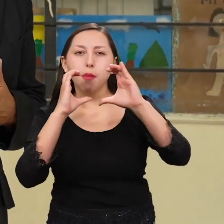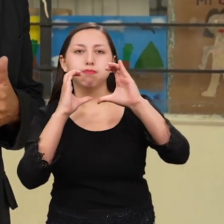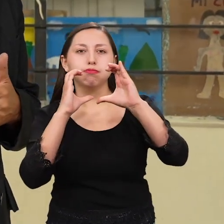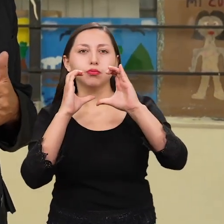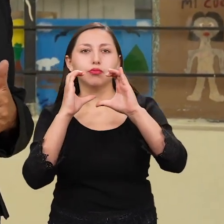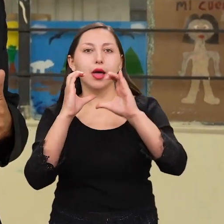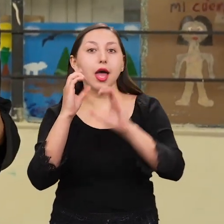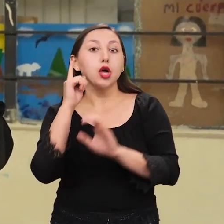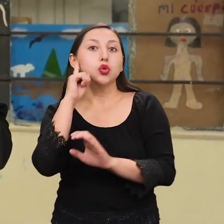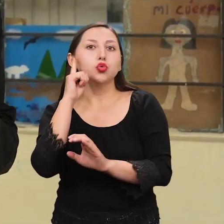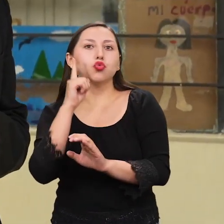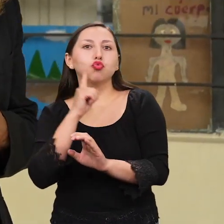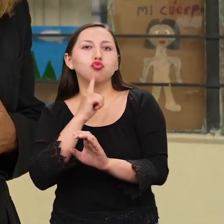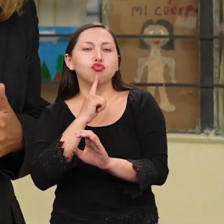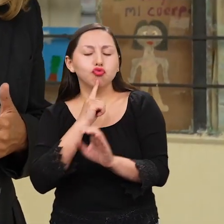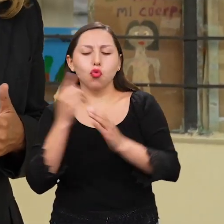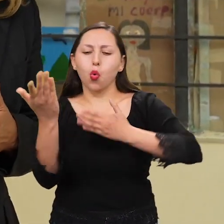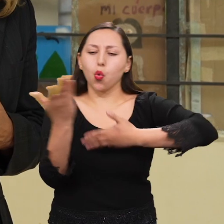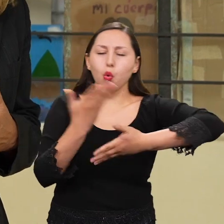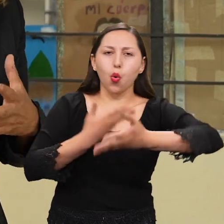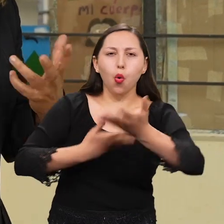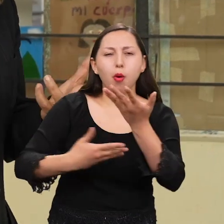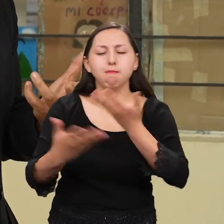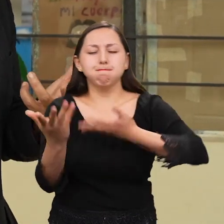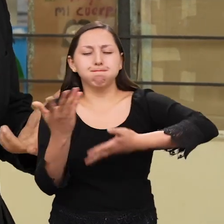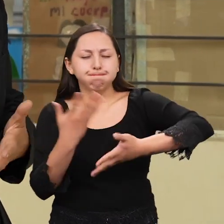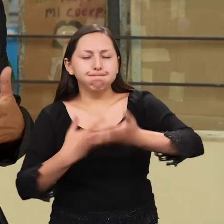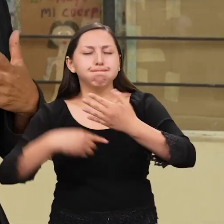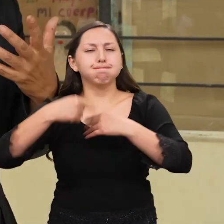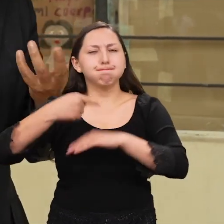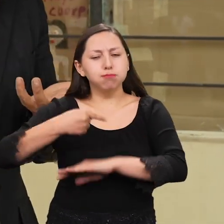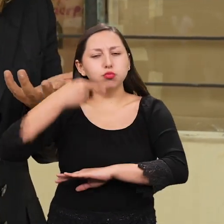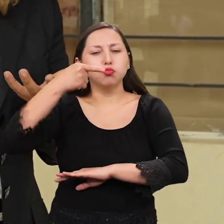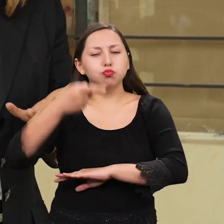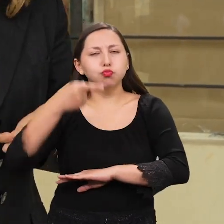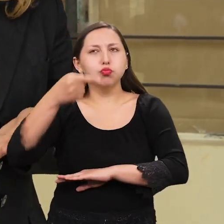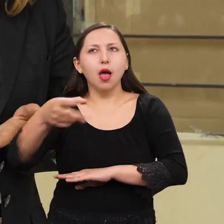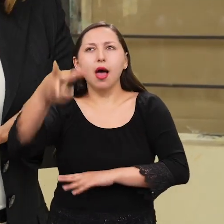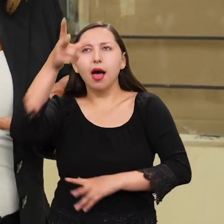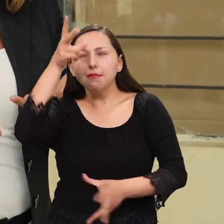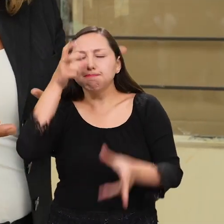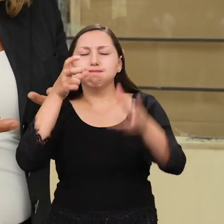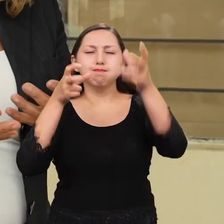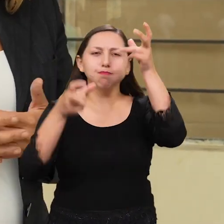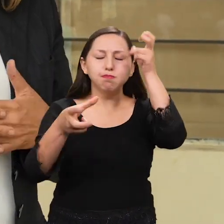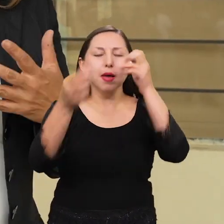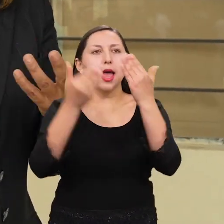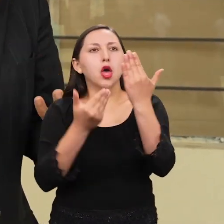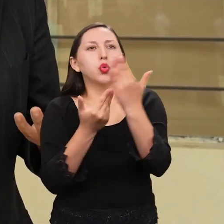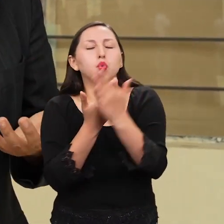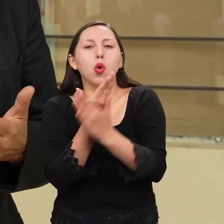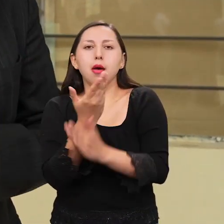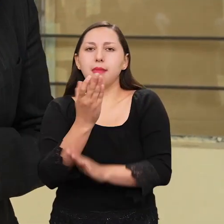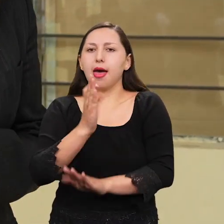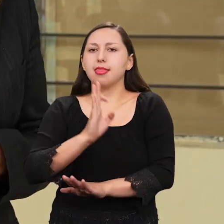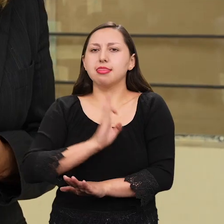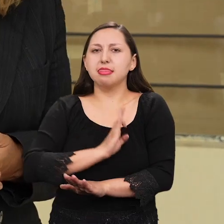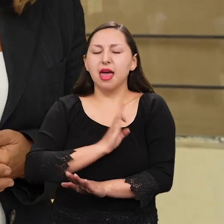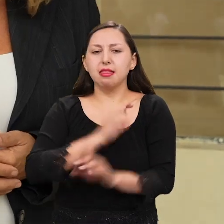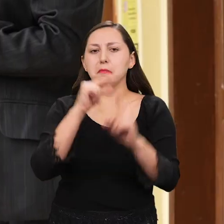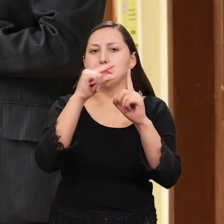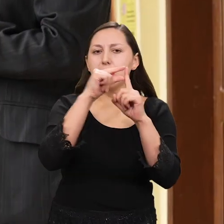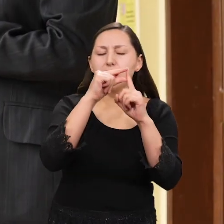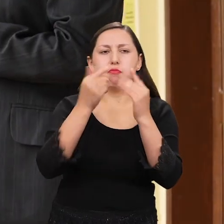que tú tengas que aprender todos los días. Es una lengua viva. Es una lengua que siempre está creando nuevas señas, dependiendo del contexto